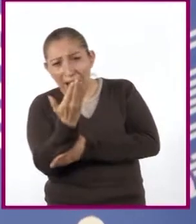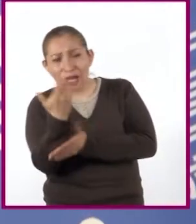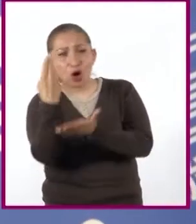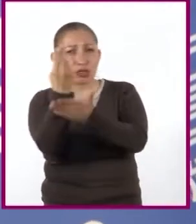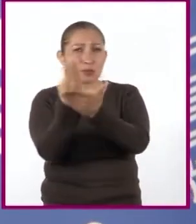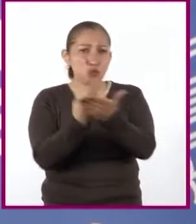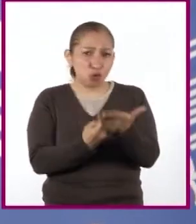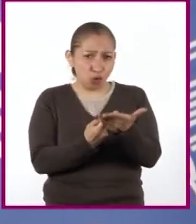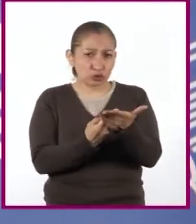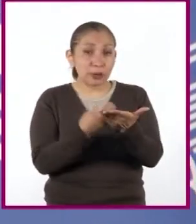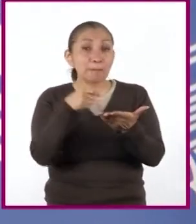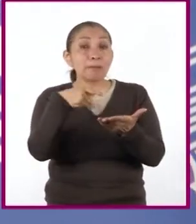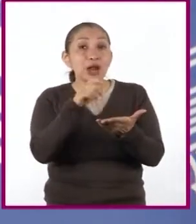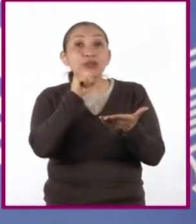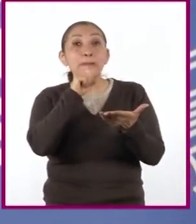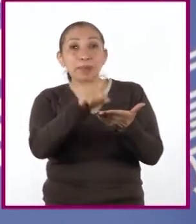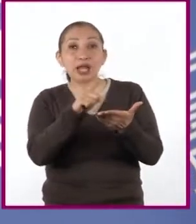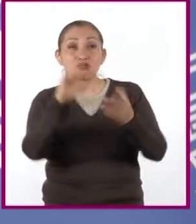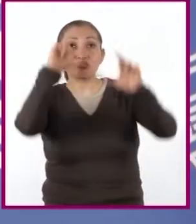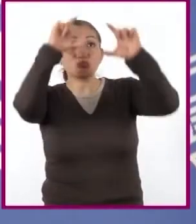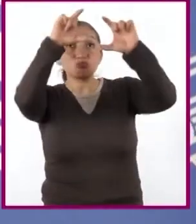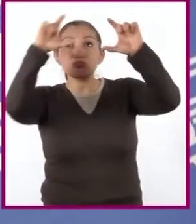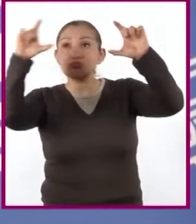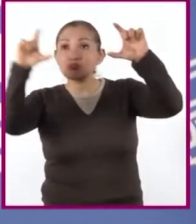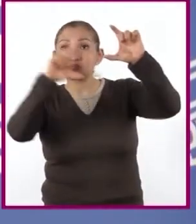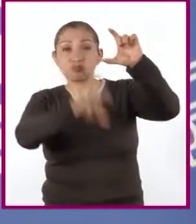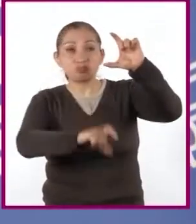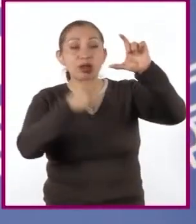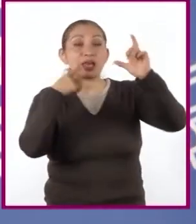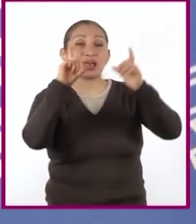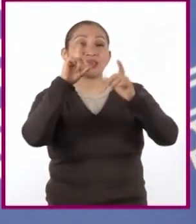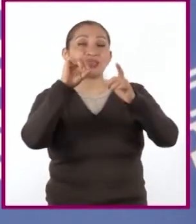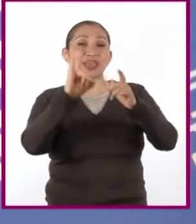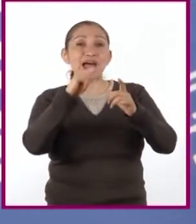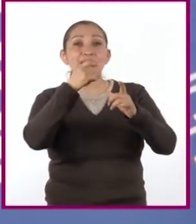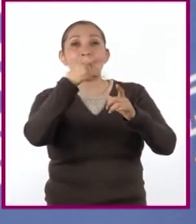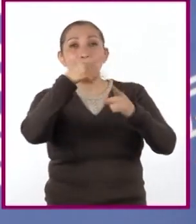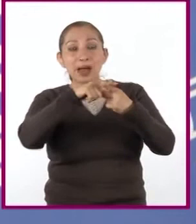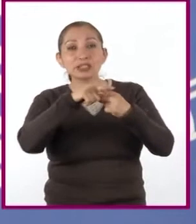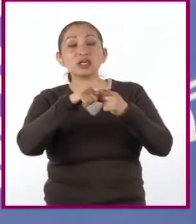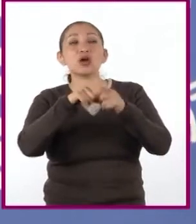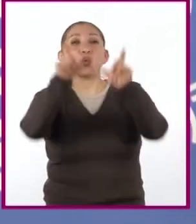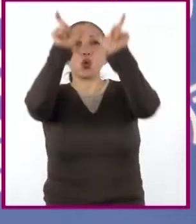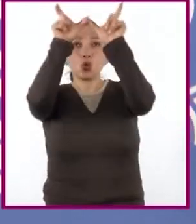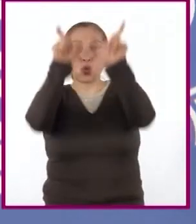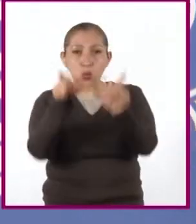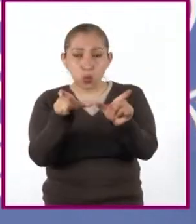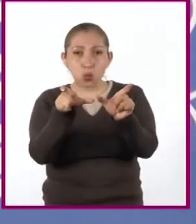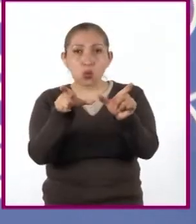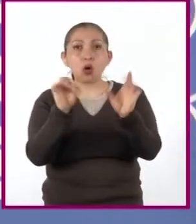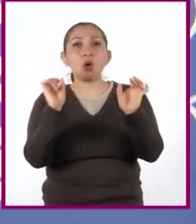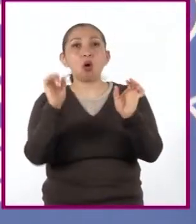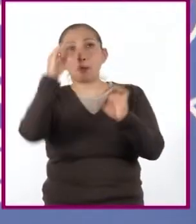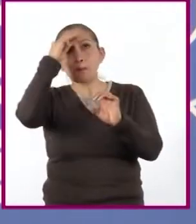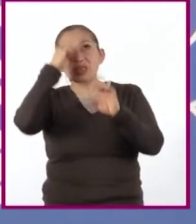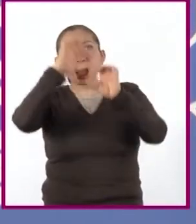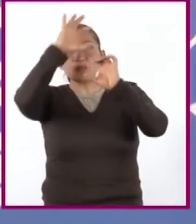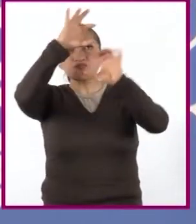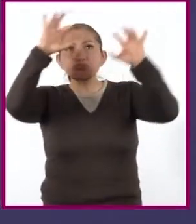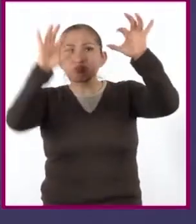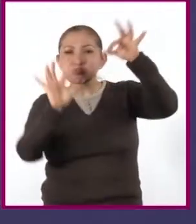ilustraciones, pero también organizadores de texto como diagramas, cuadros sinópticos o cuadros mentales.